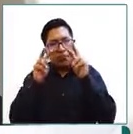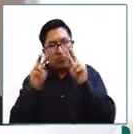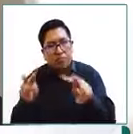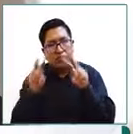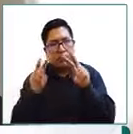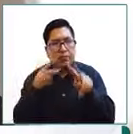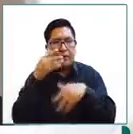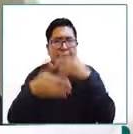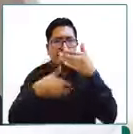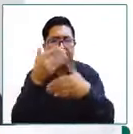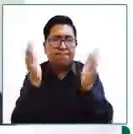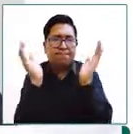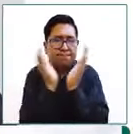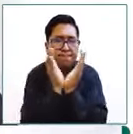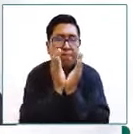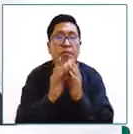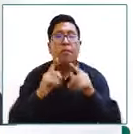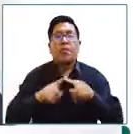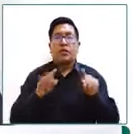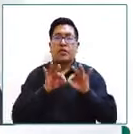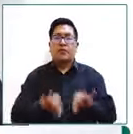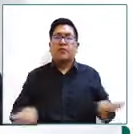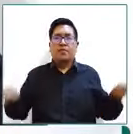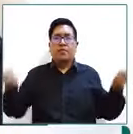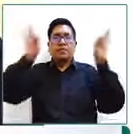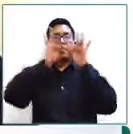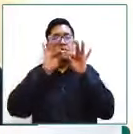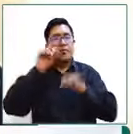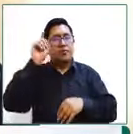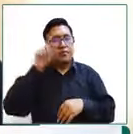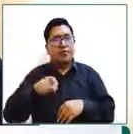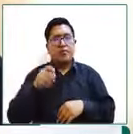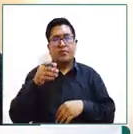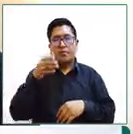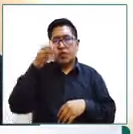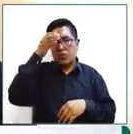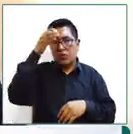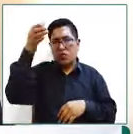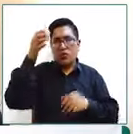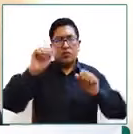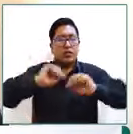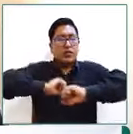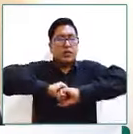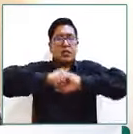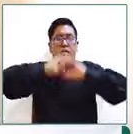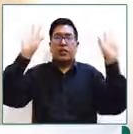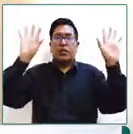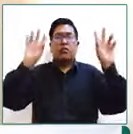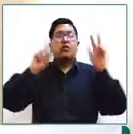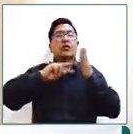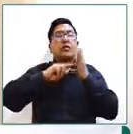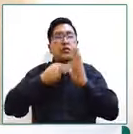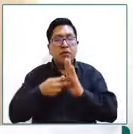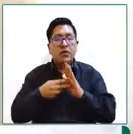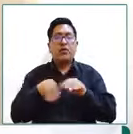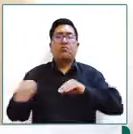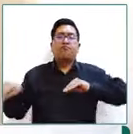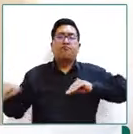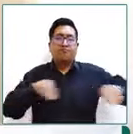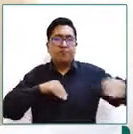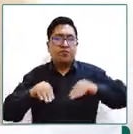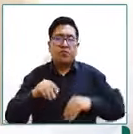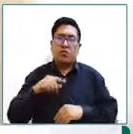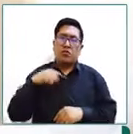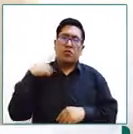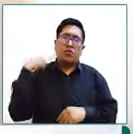recomendaciones defensoriales pero es importante tener el concepto básico de que este es un emprendimiento en que